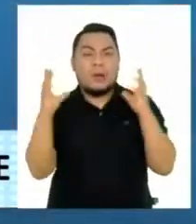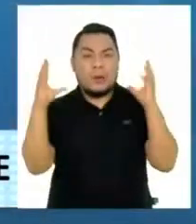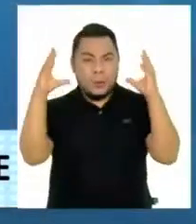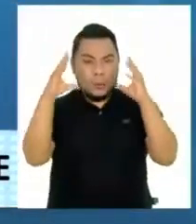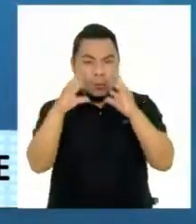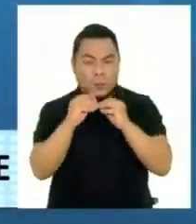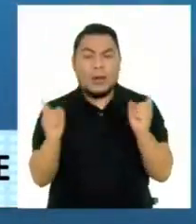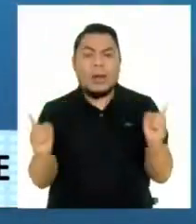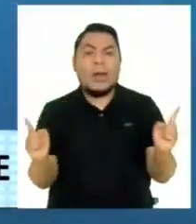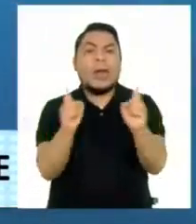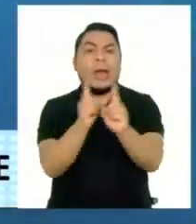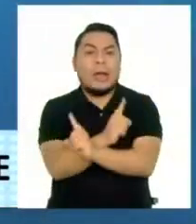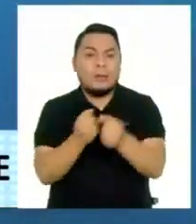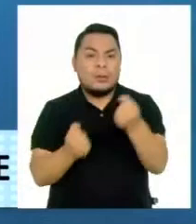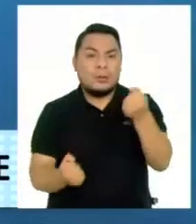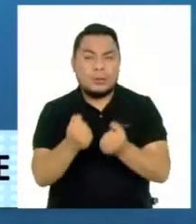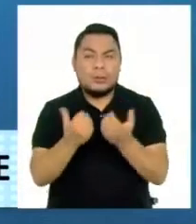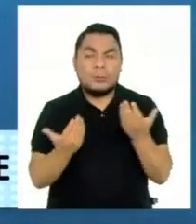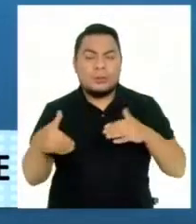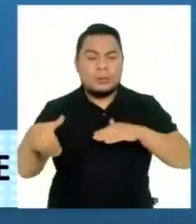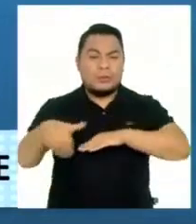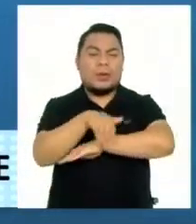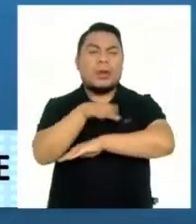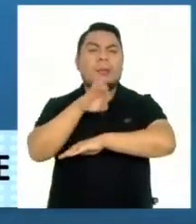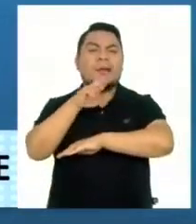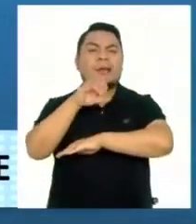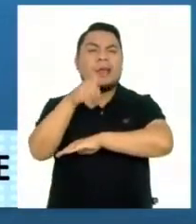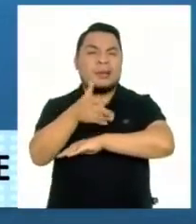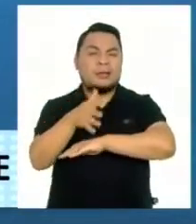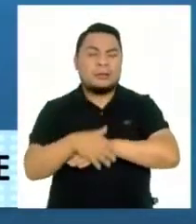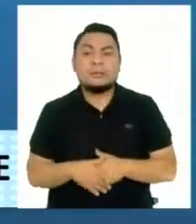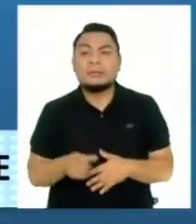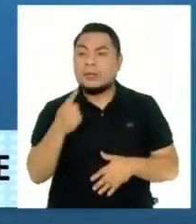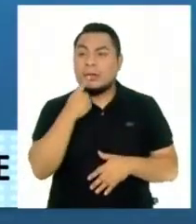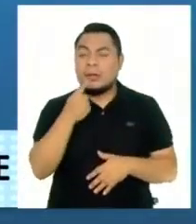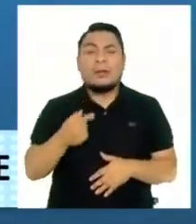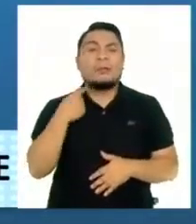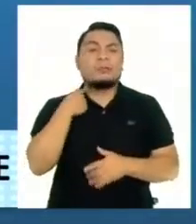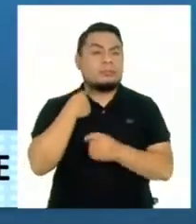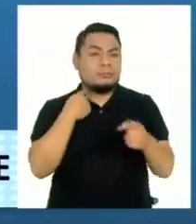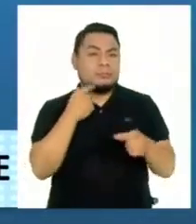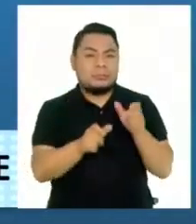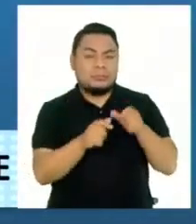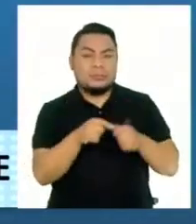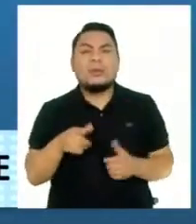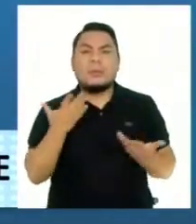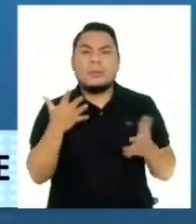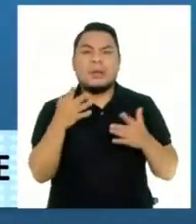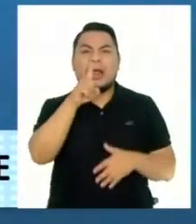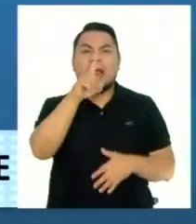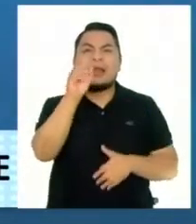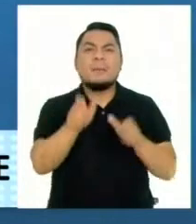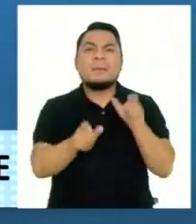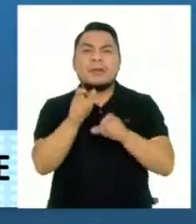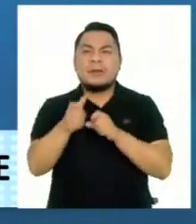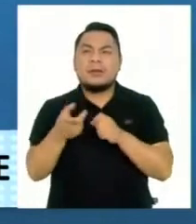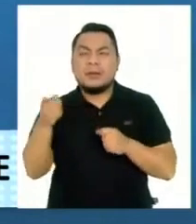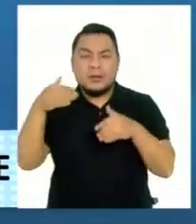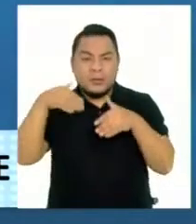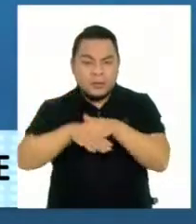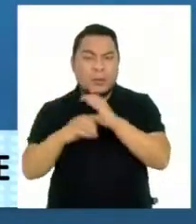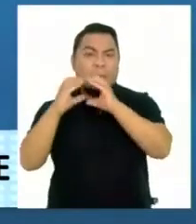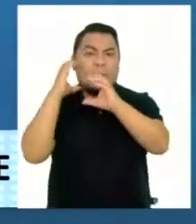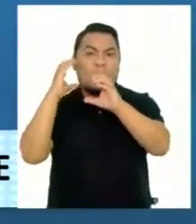la madrugada, en la Panamericana Norte, a la altura de Barranca. Según señalan los afectados, fueron unos 10 delincuentes los que